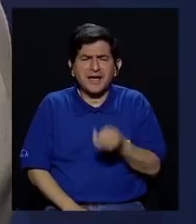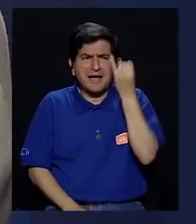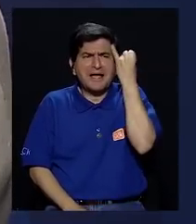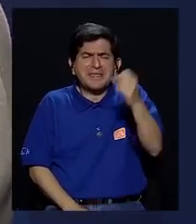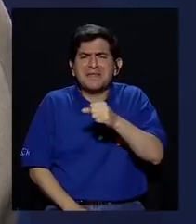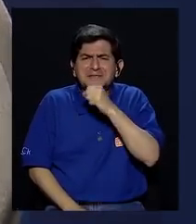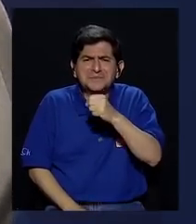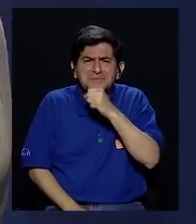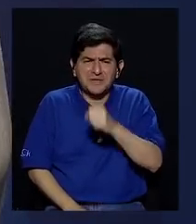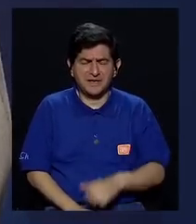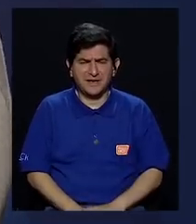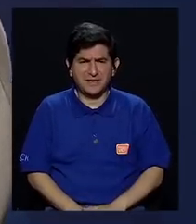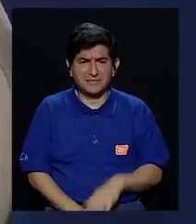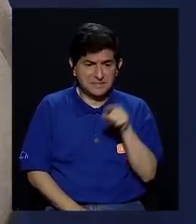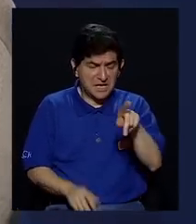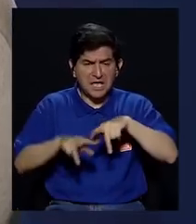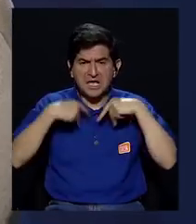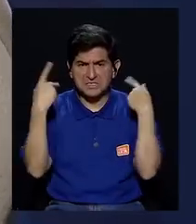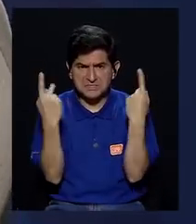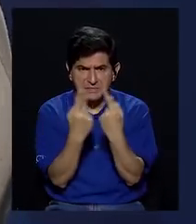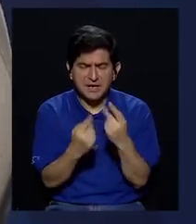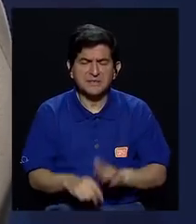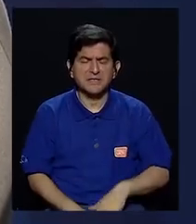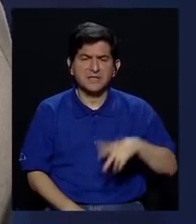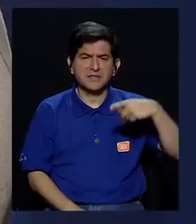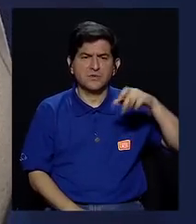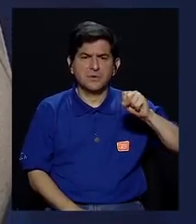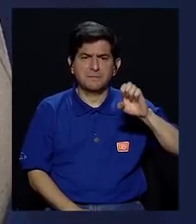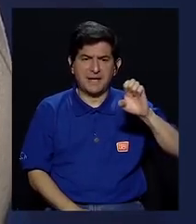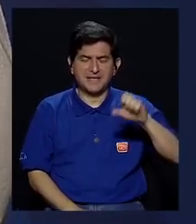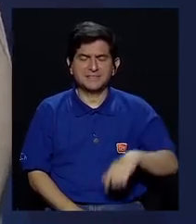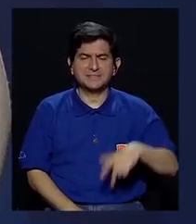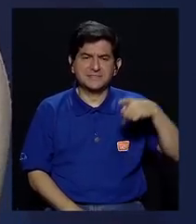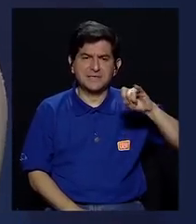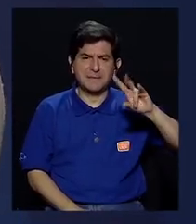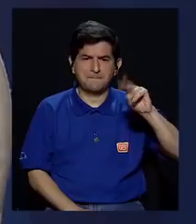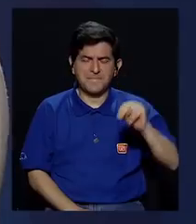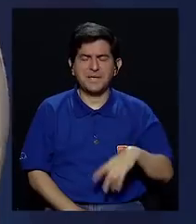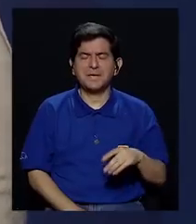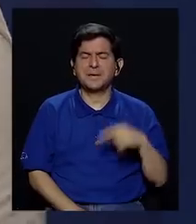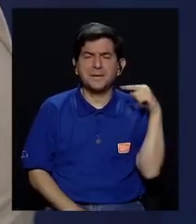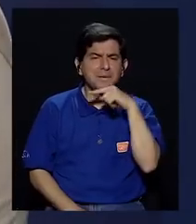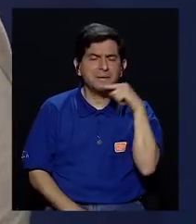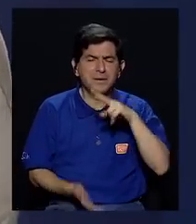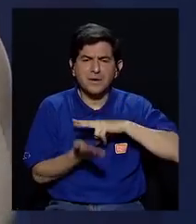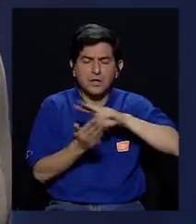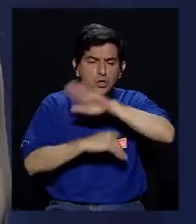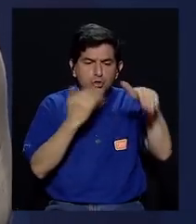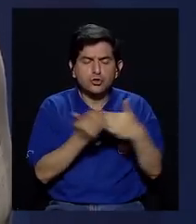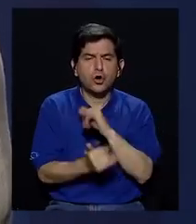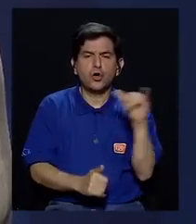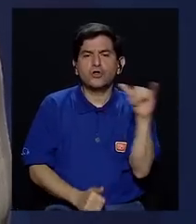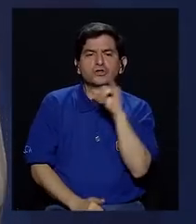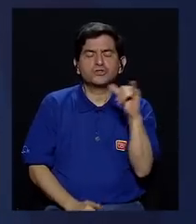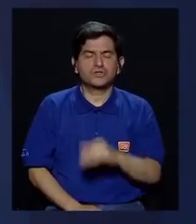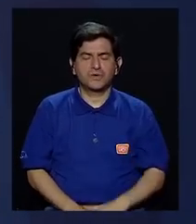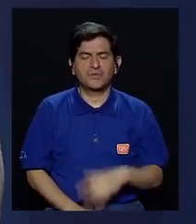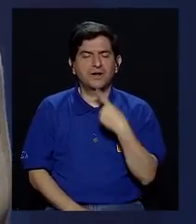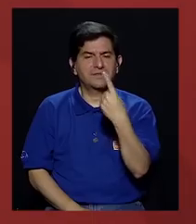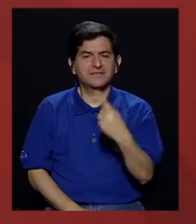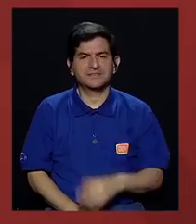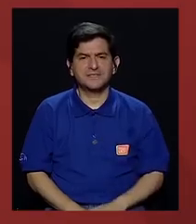ideas son absolutamente viejas. El partido Nueva Generación, el PASE, el PIN, el PUSC, el PLN, todos salen con la misma receta.